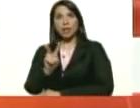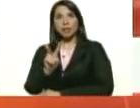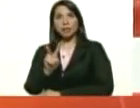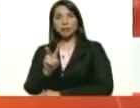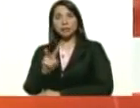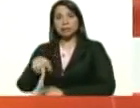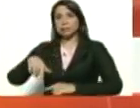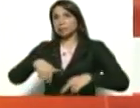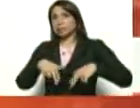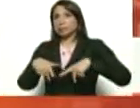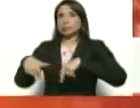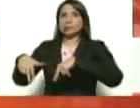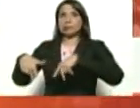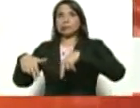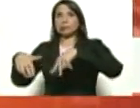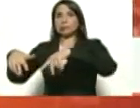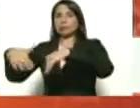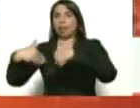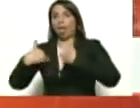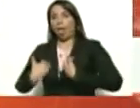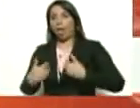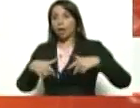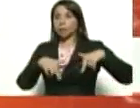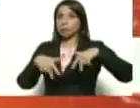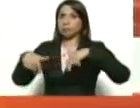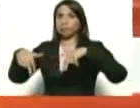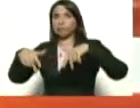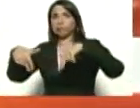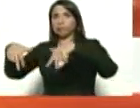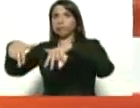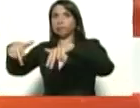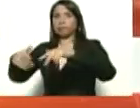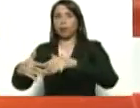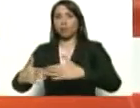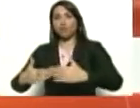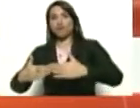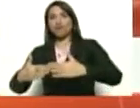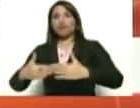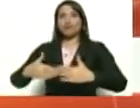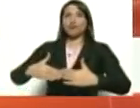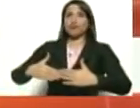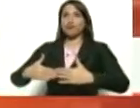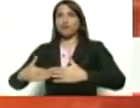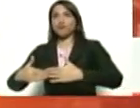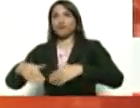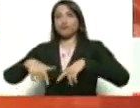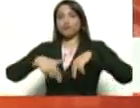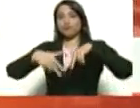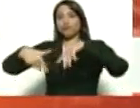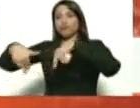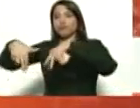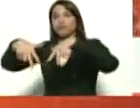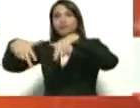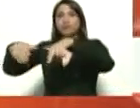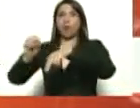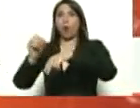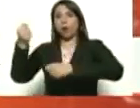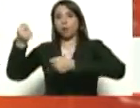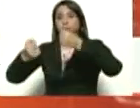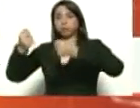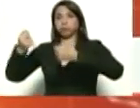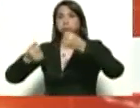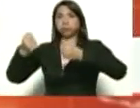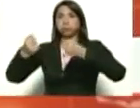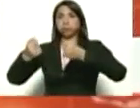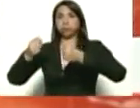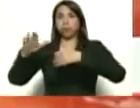Bogotá a pie. A pie. O que ni siquiera se adignaban con su barrigota. A montarla en un vehículo. Y traerla